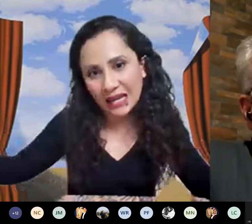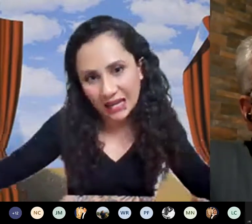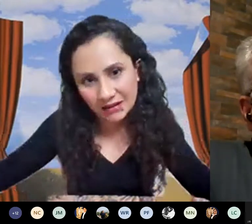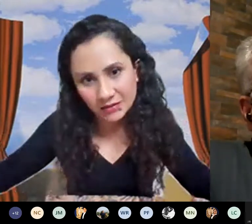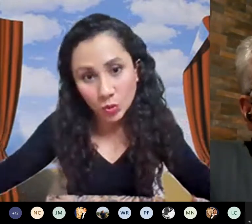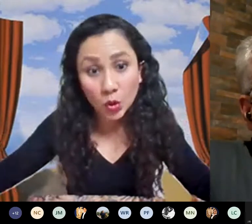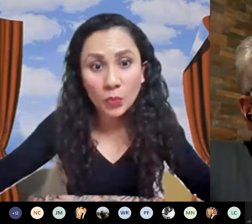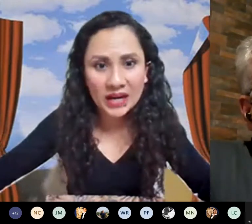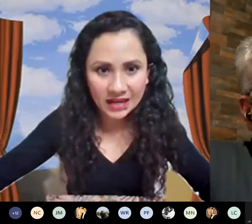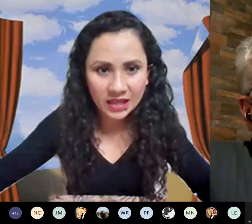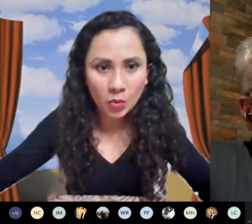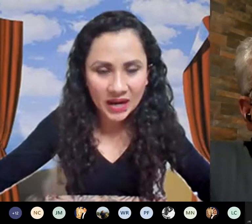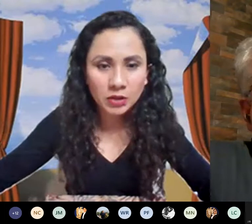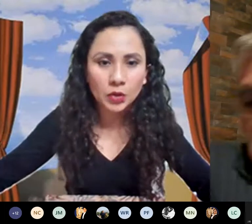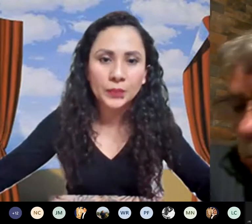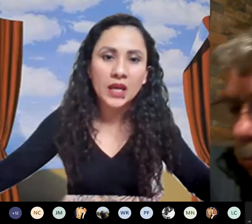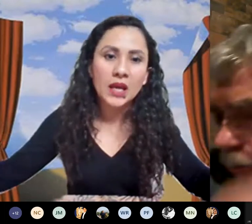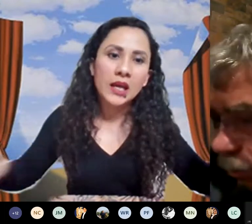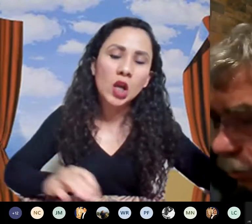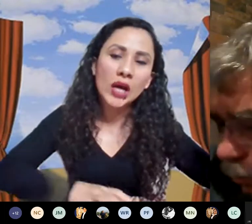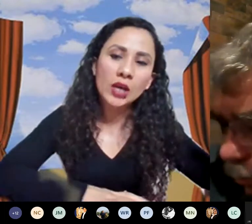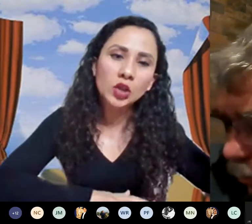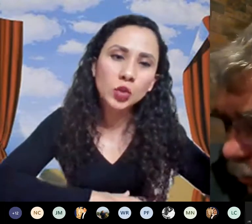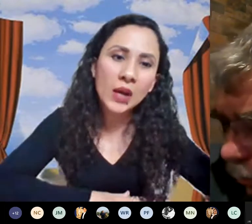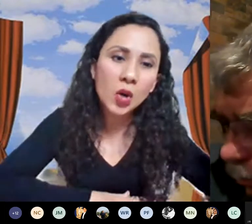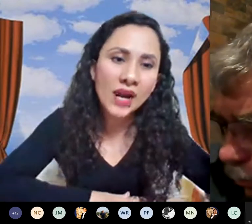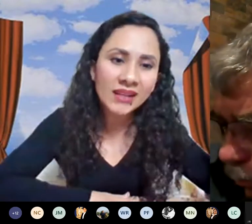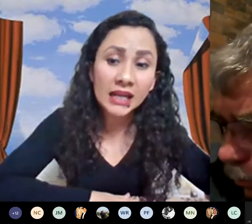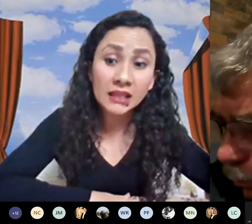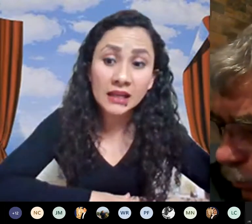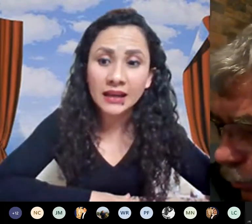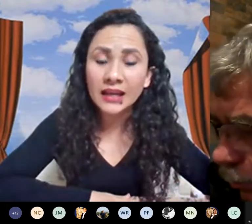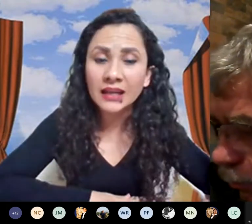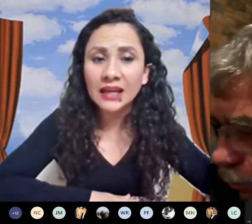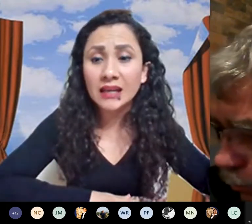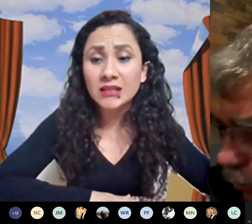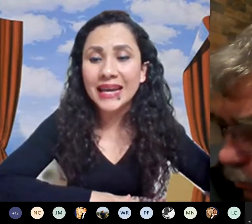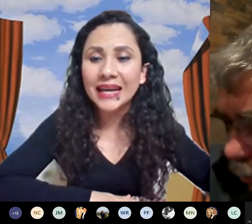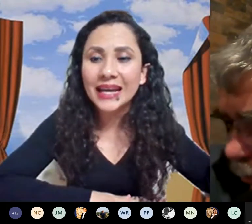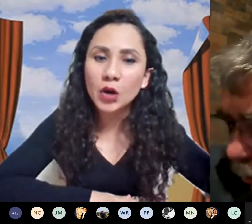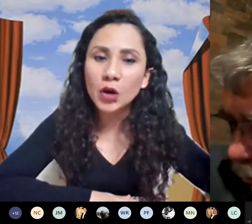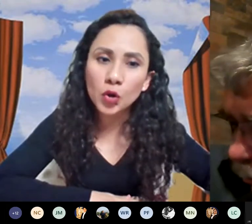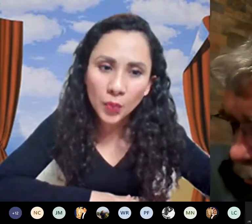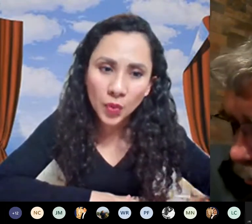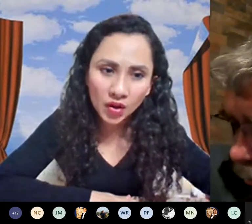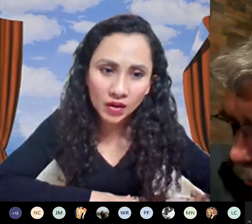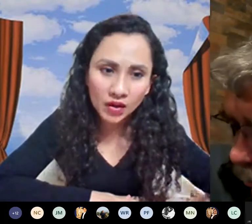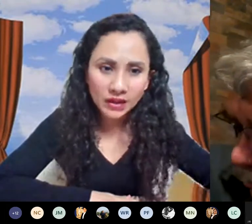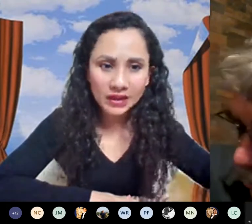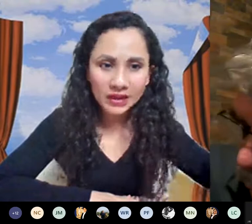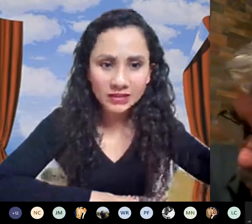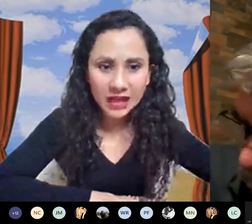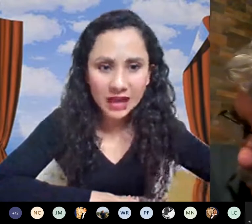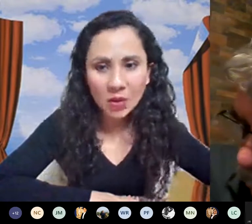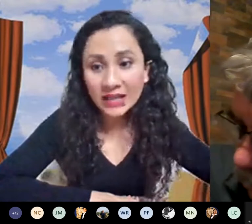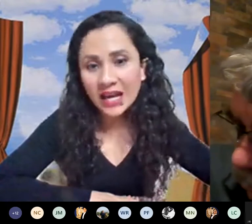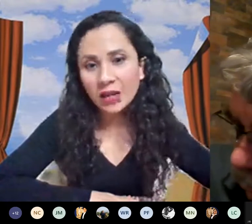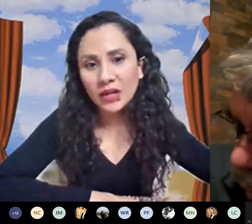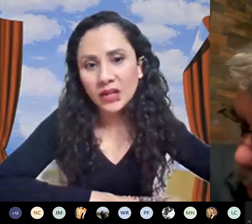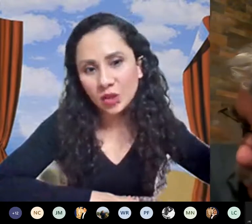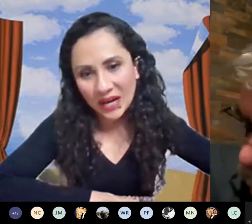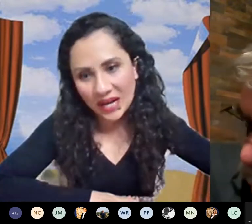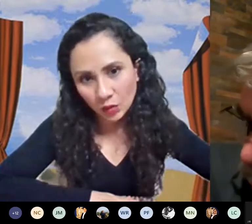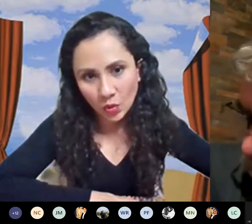tener n genes uno para cada objeto y lo que yo suelo guardar en el gen es en qué grupo está